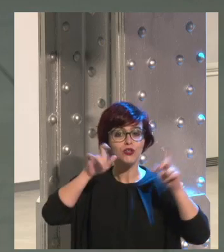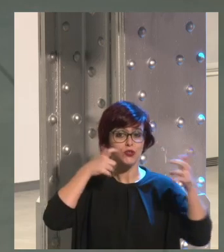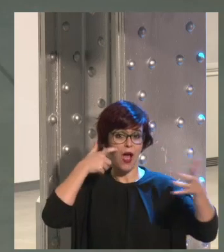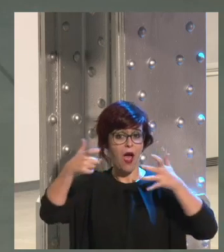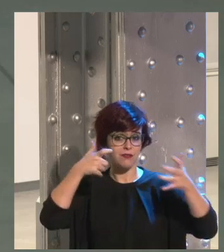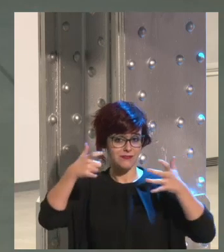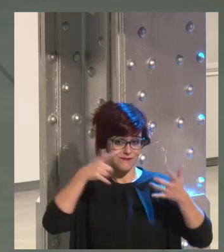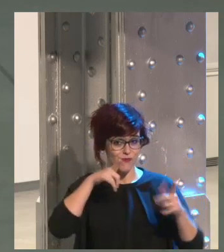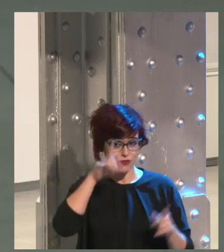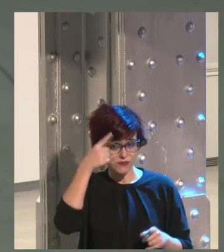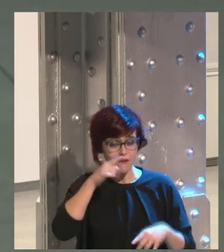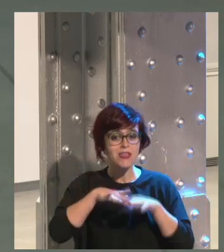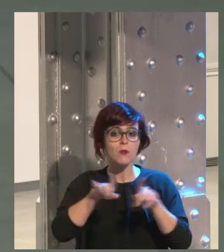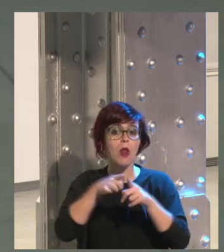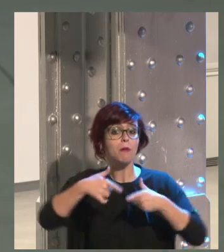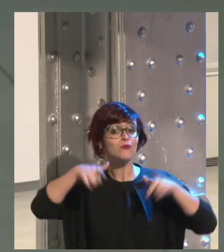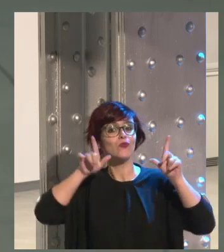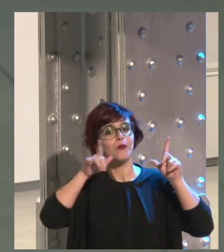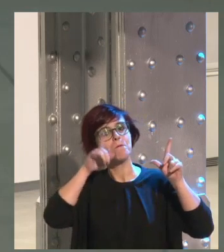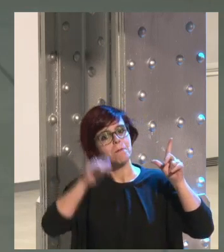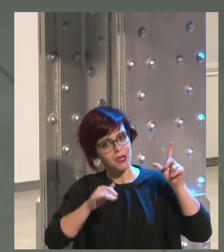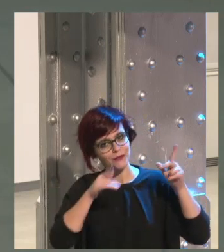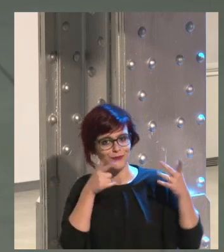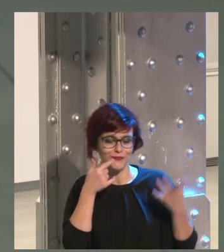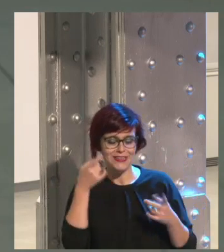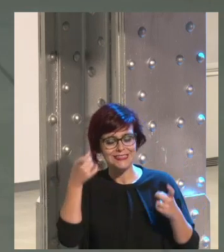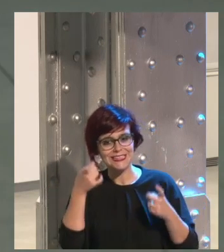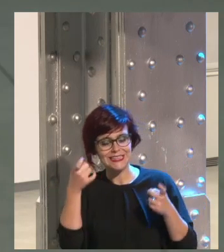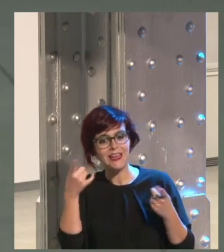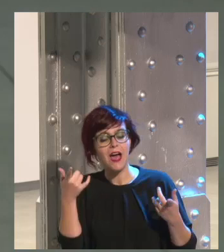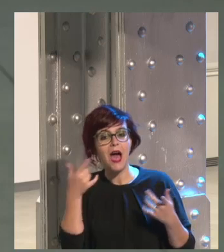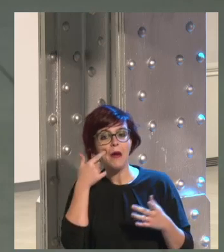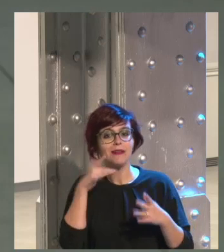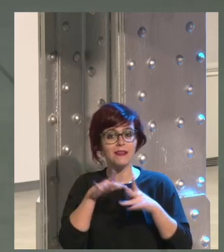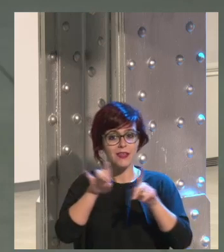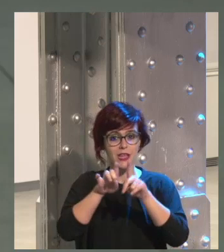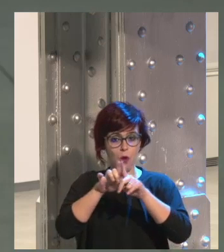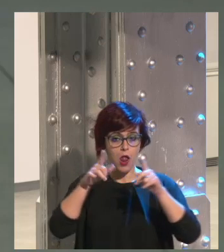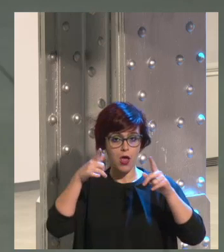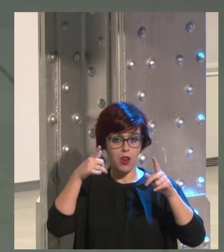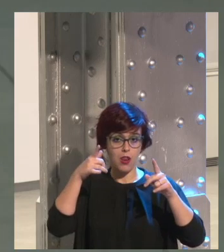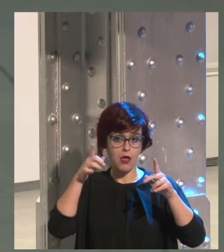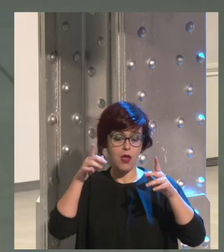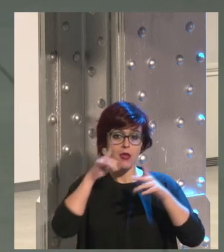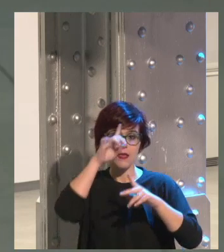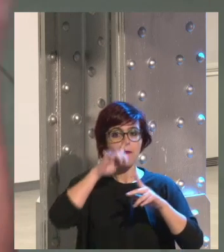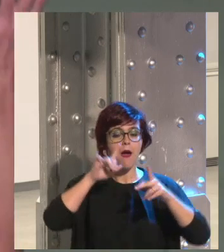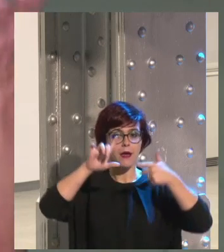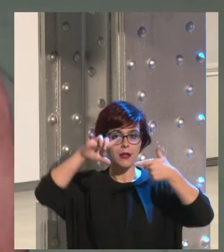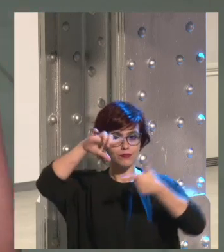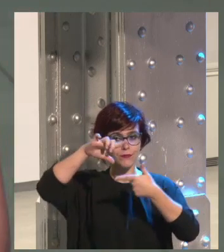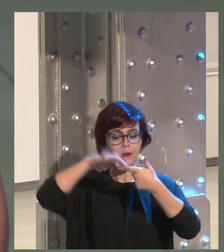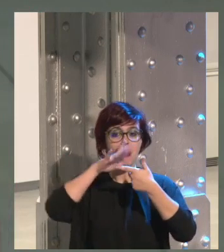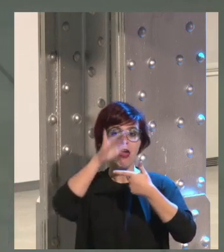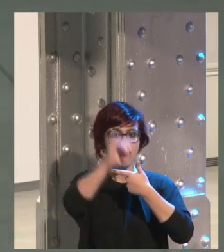artísticas y no solamente de postureo con los niños y sabían perfectamente cómo encuadrar tu imagen para que saliera